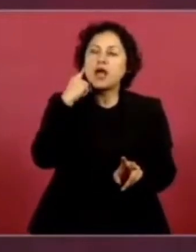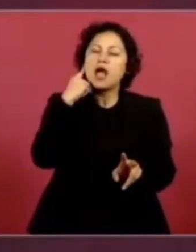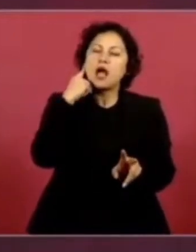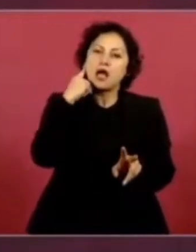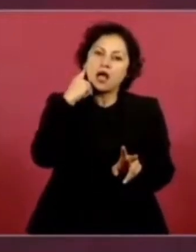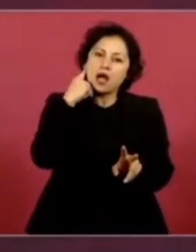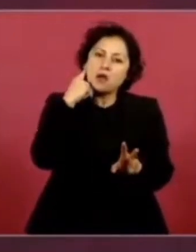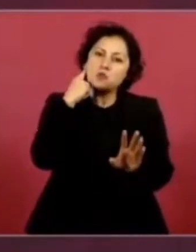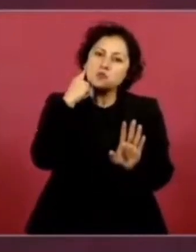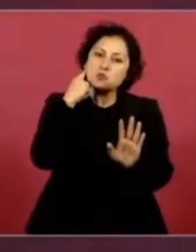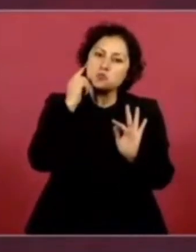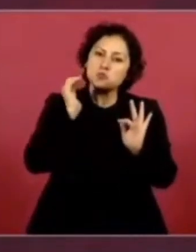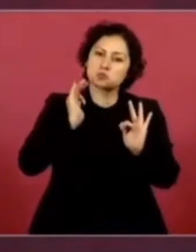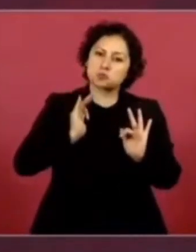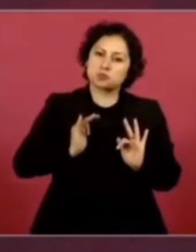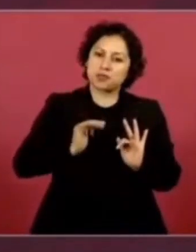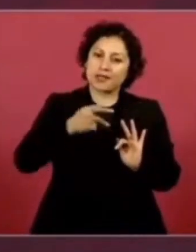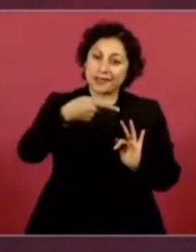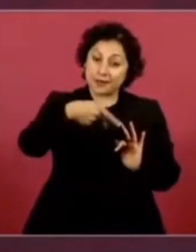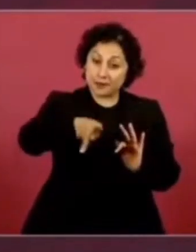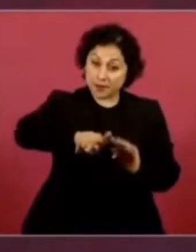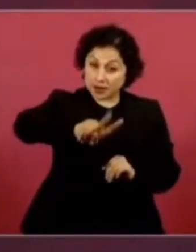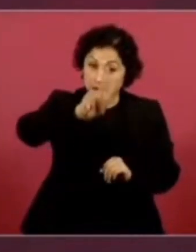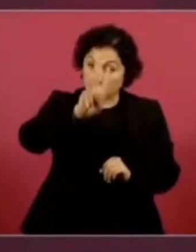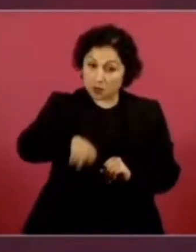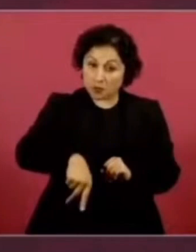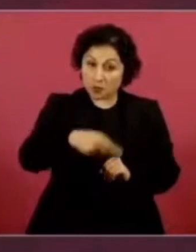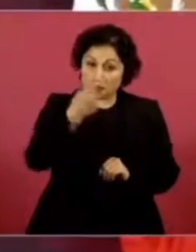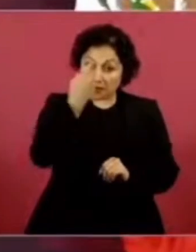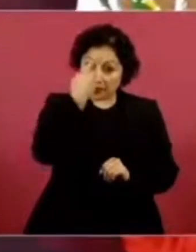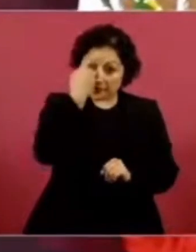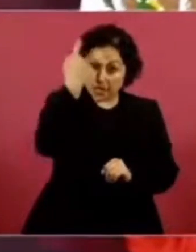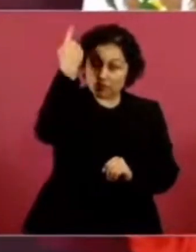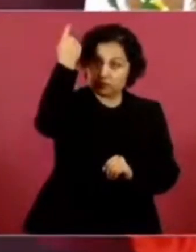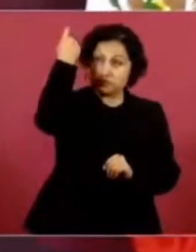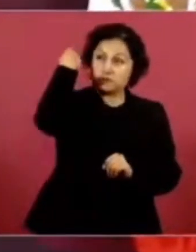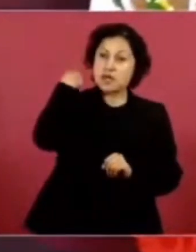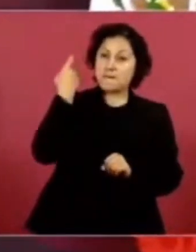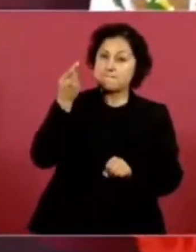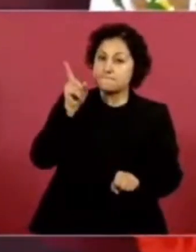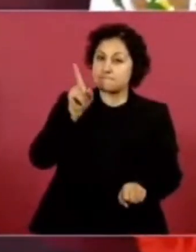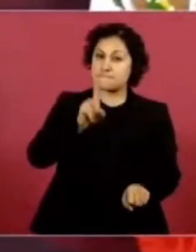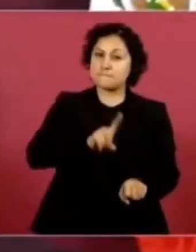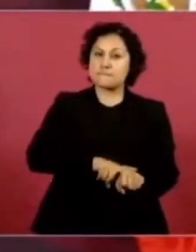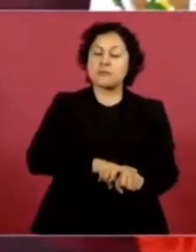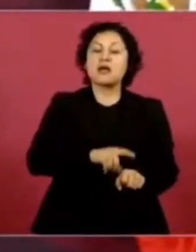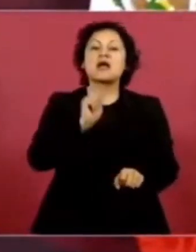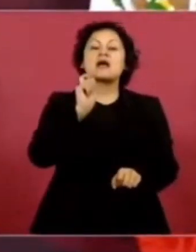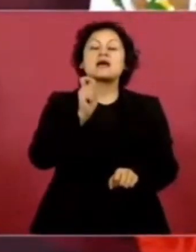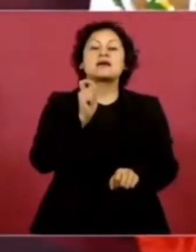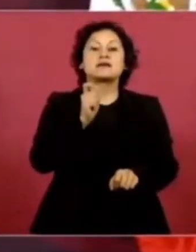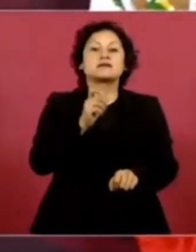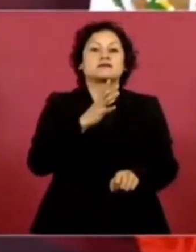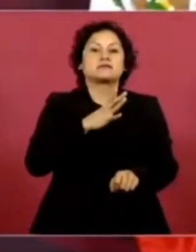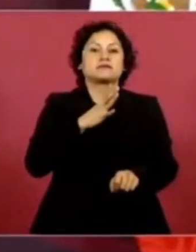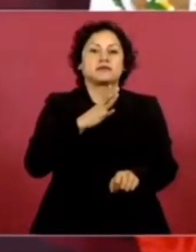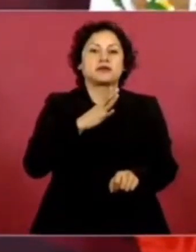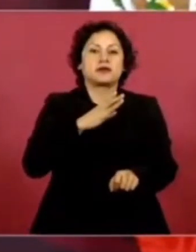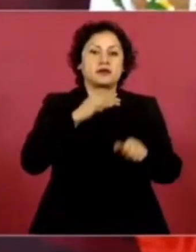se tenía una postura en favor de las minorías.